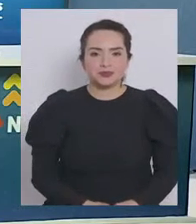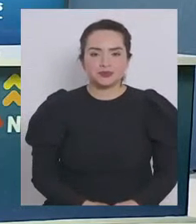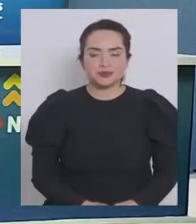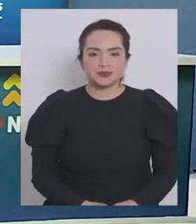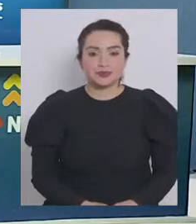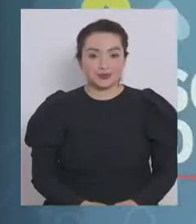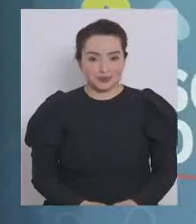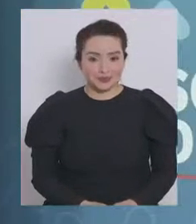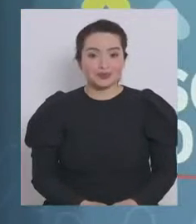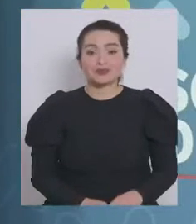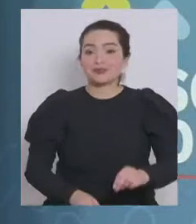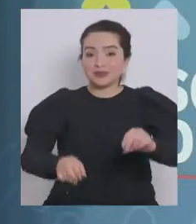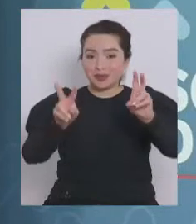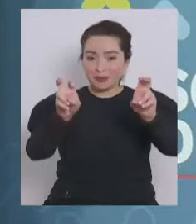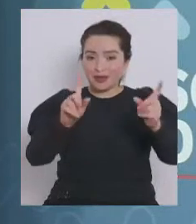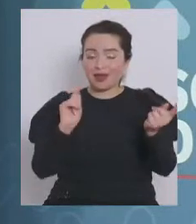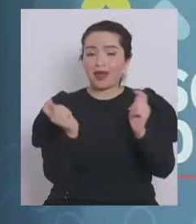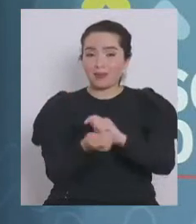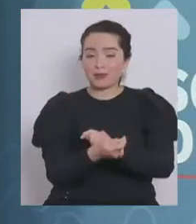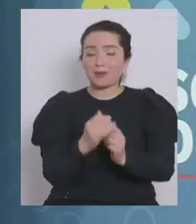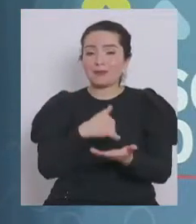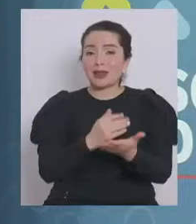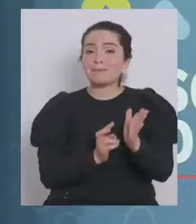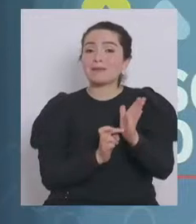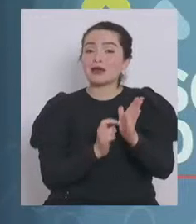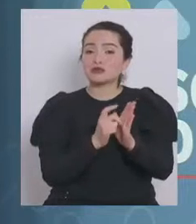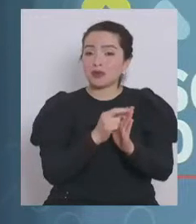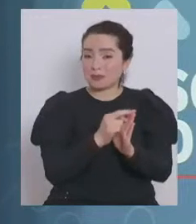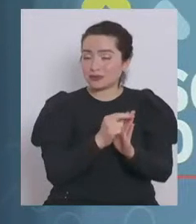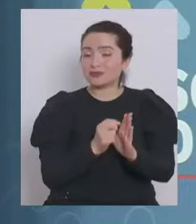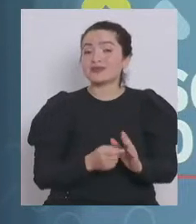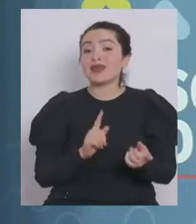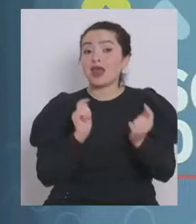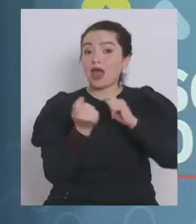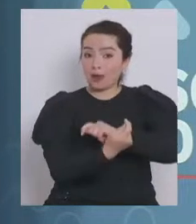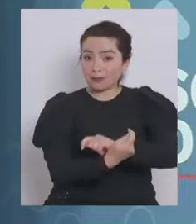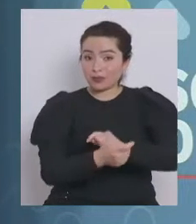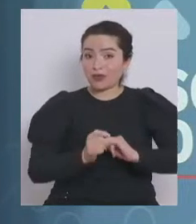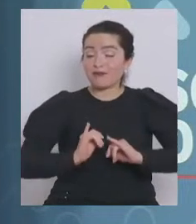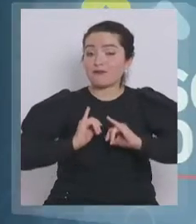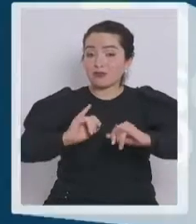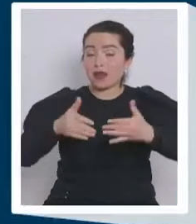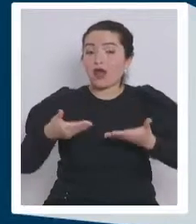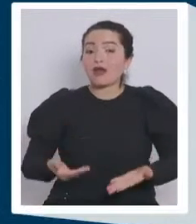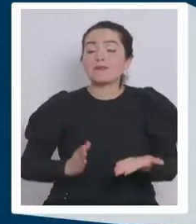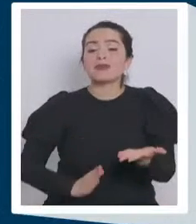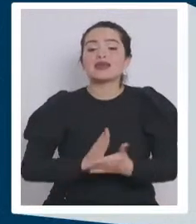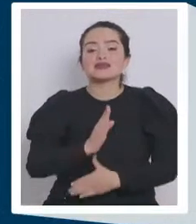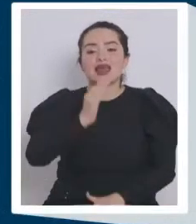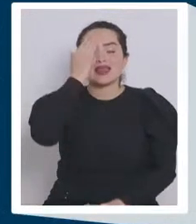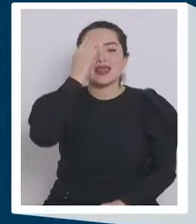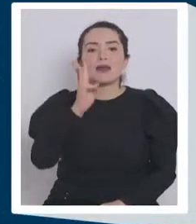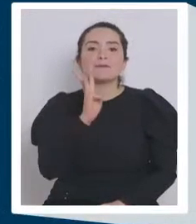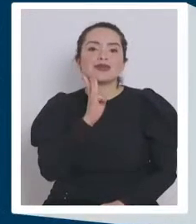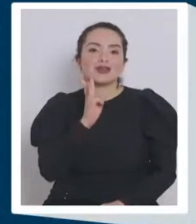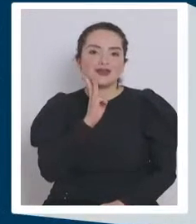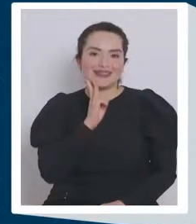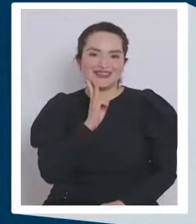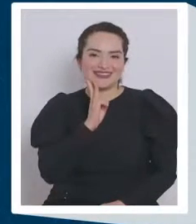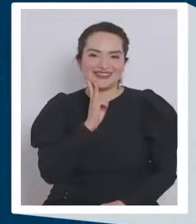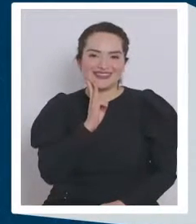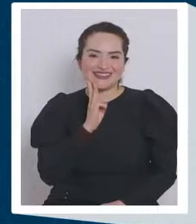Bueno, con respecto a los cambios en el plan paso a paso, todos los cambios que vamos a informar hoy día ocurren a partir del día miércoles.